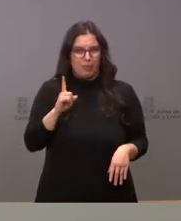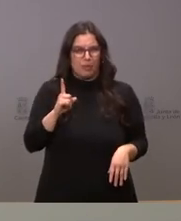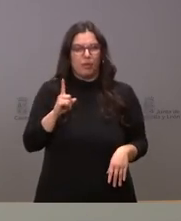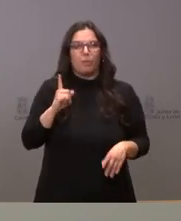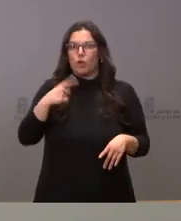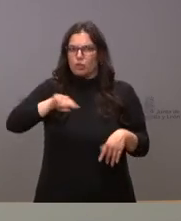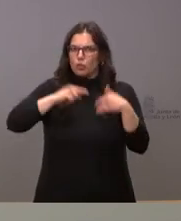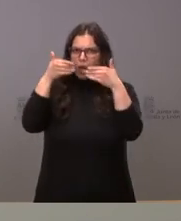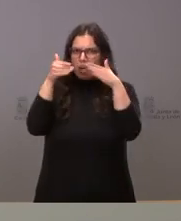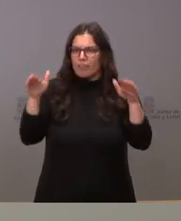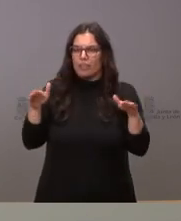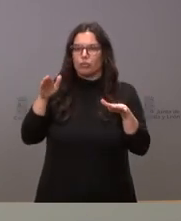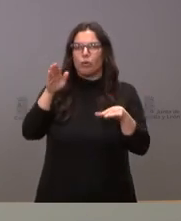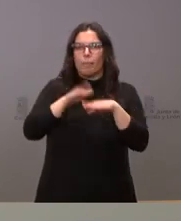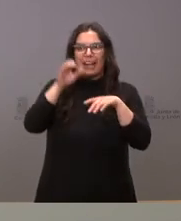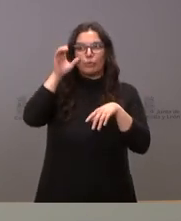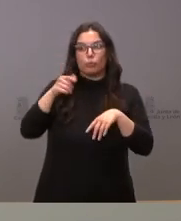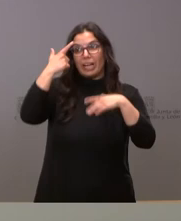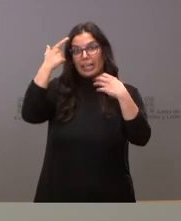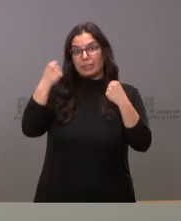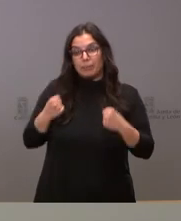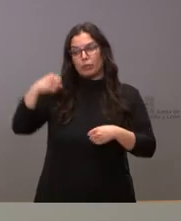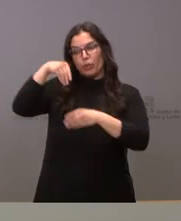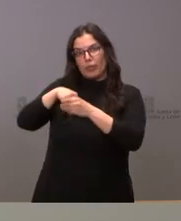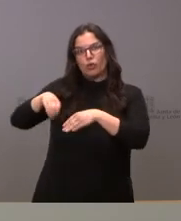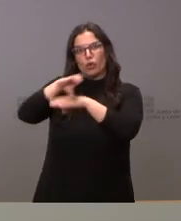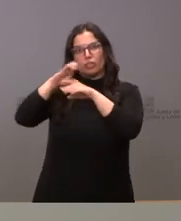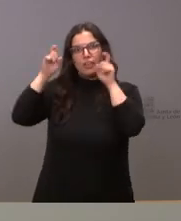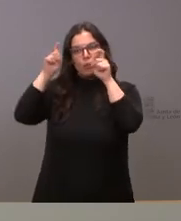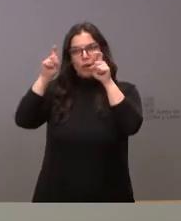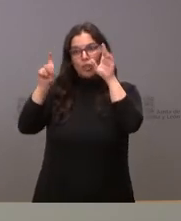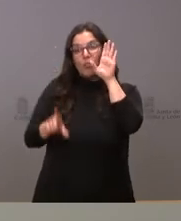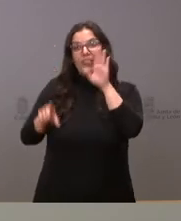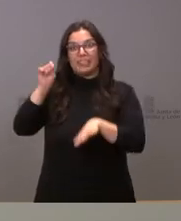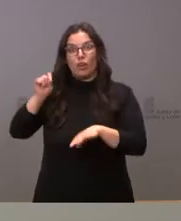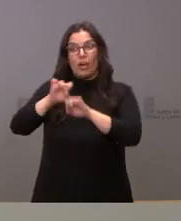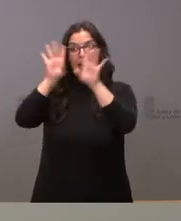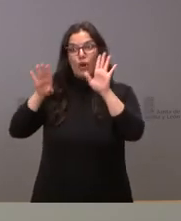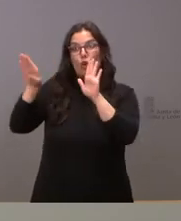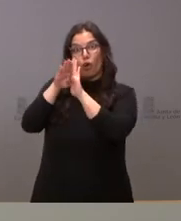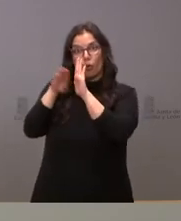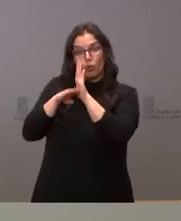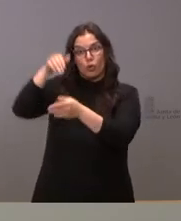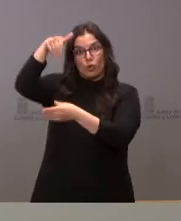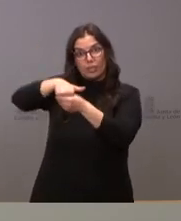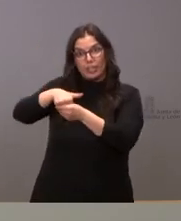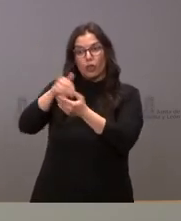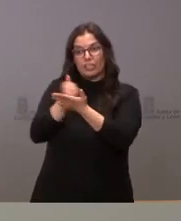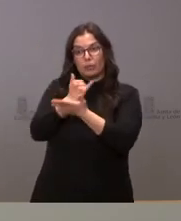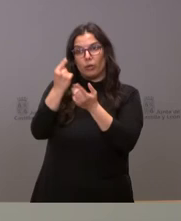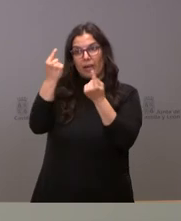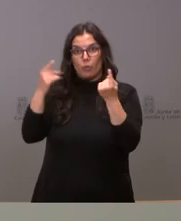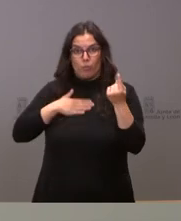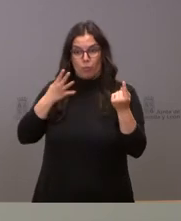lógicamente para escuchar a quien sabe de esto y la consejería de educación antes de definir el currículum dentro de las materias y el margen